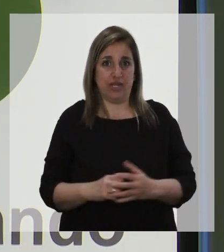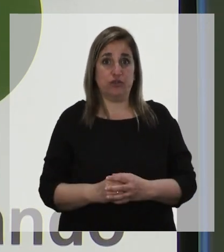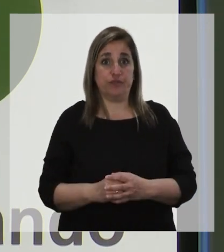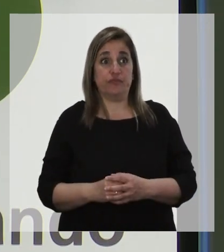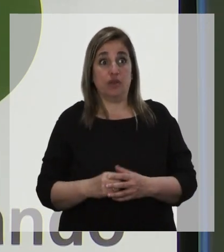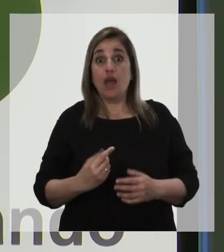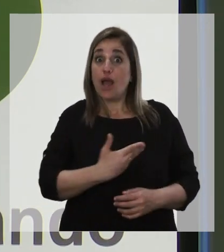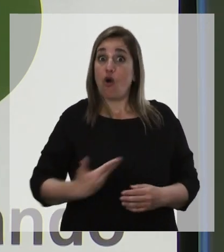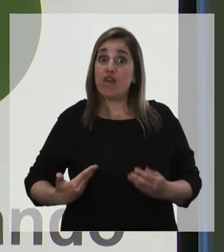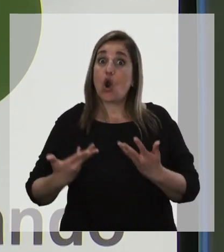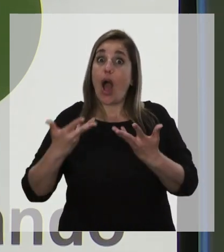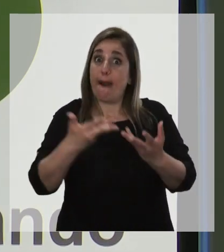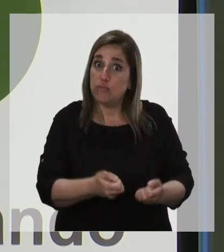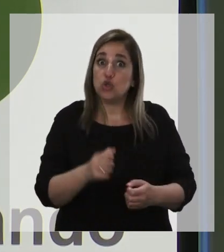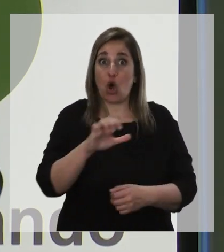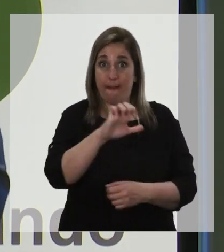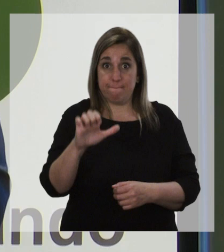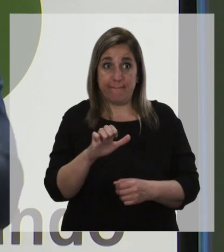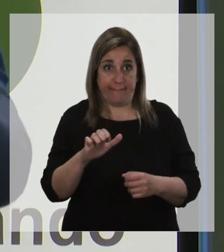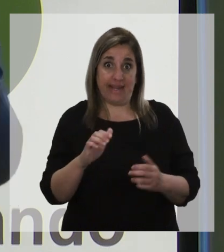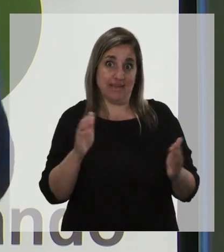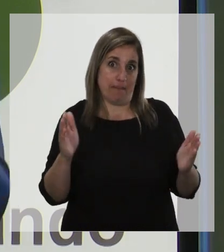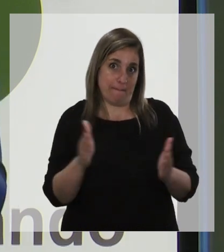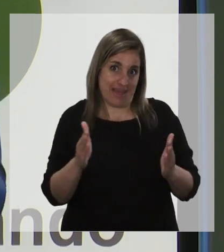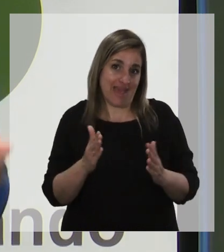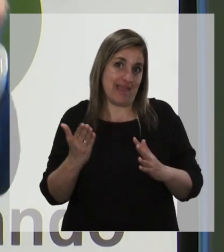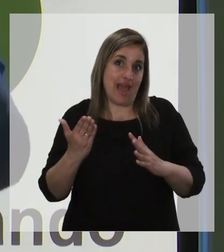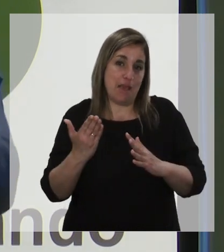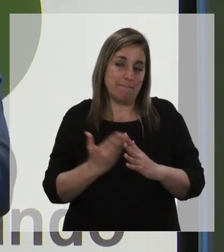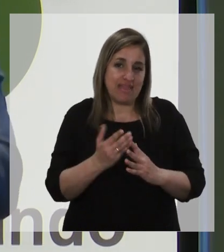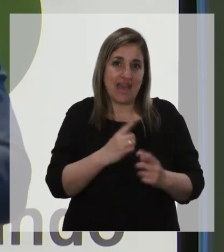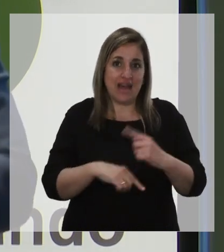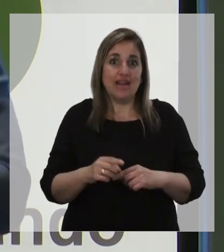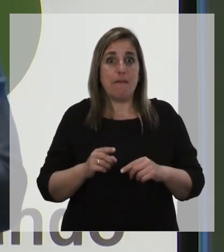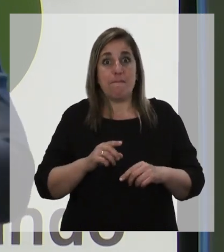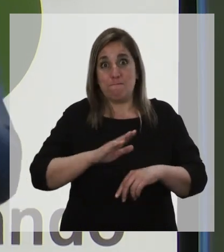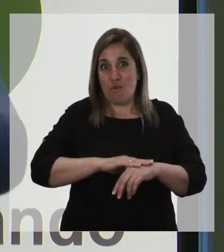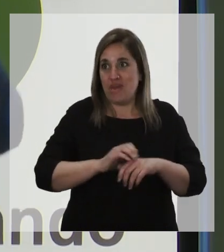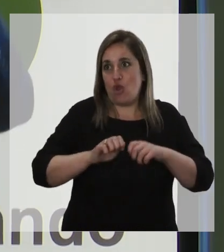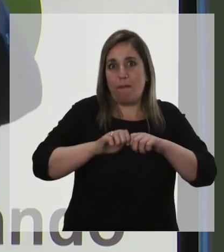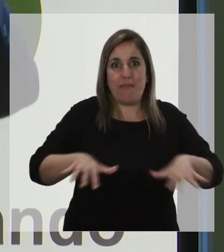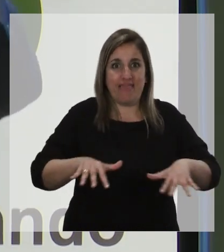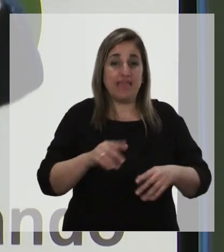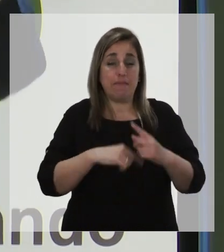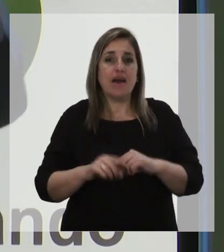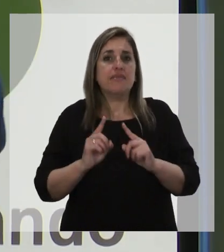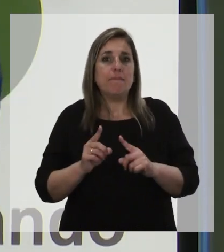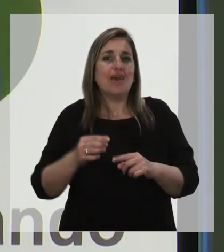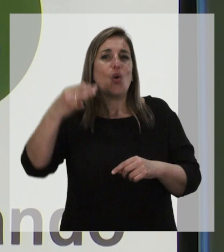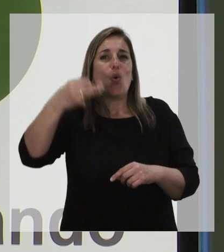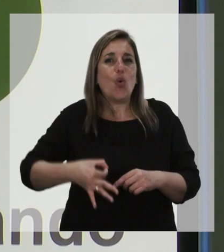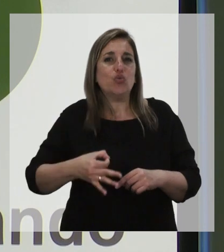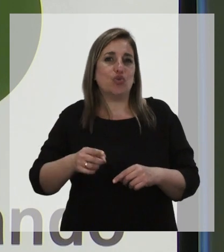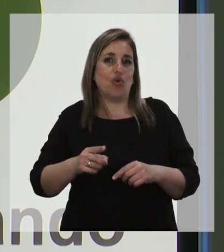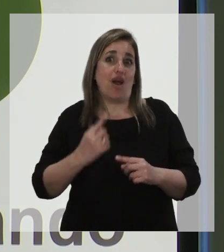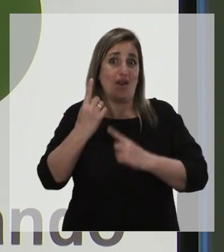fuertemente a las MIPIMES, asistió fuertemente a la economía, pero además a las MIPIMES que están por lo general en